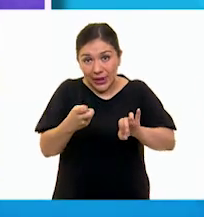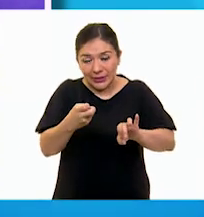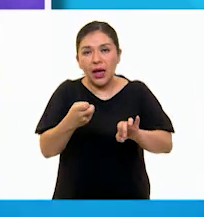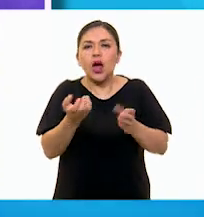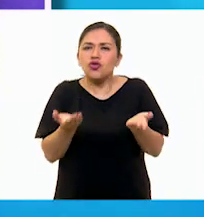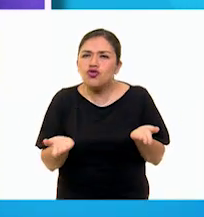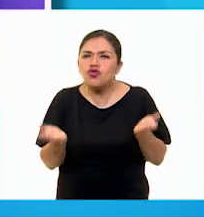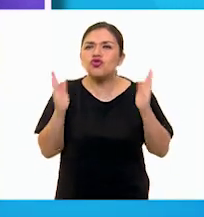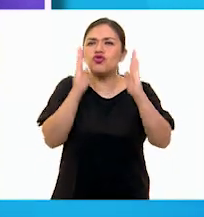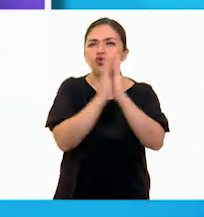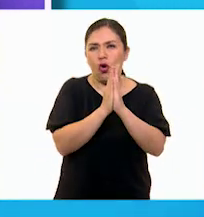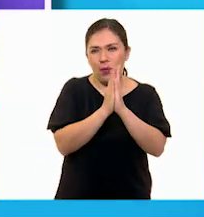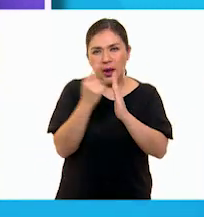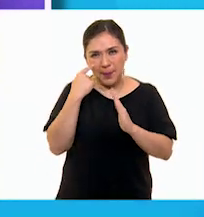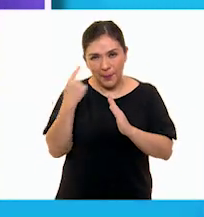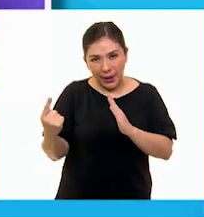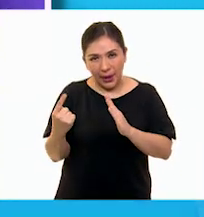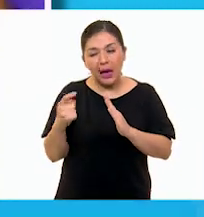doblar un extremo